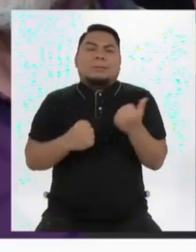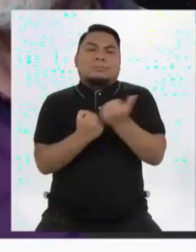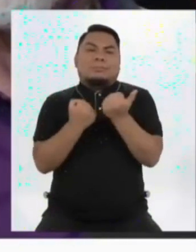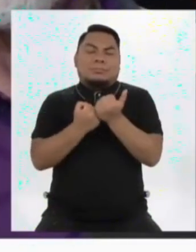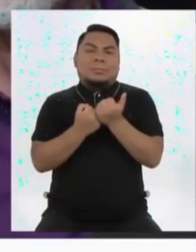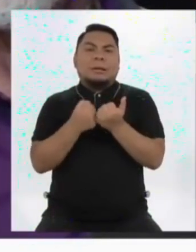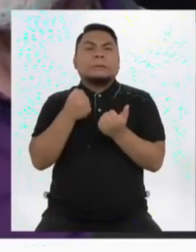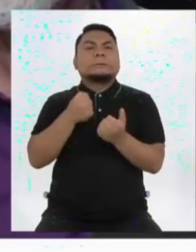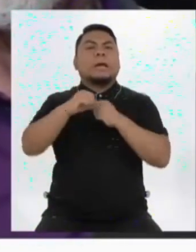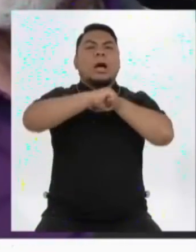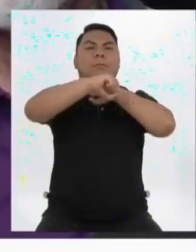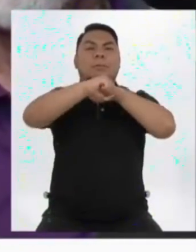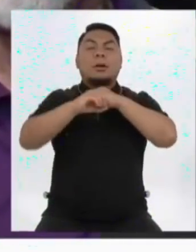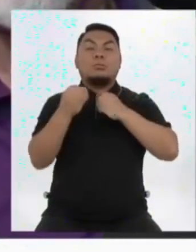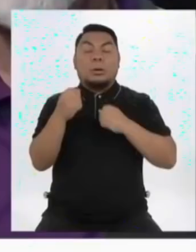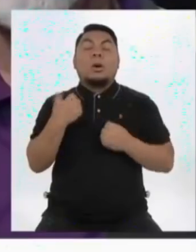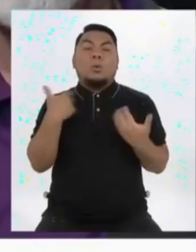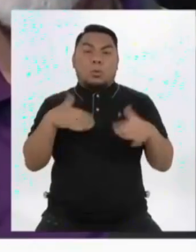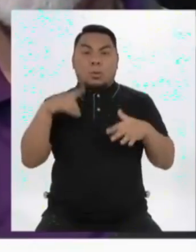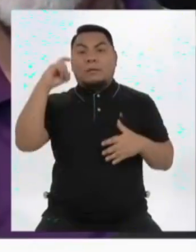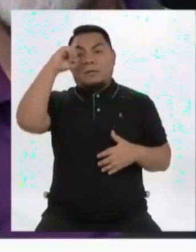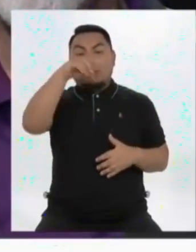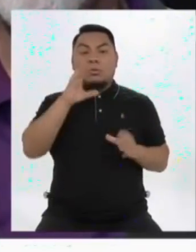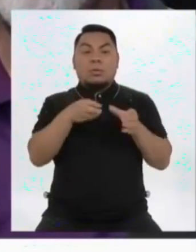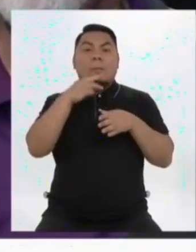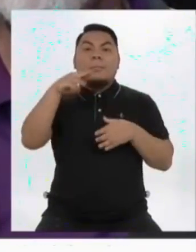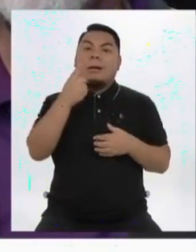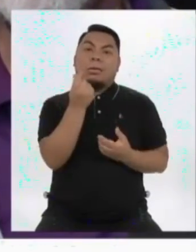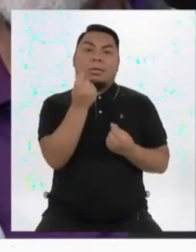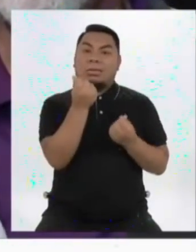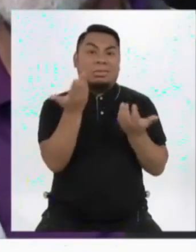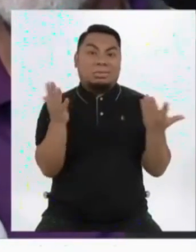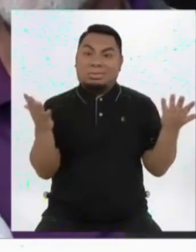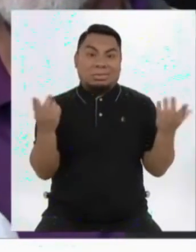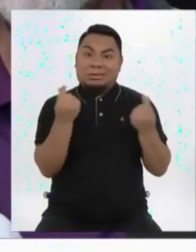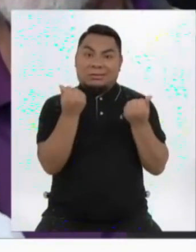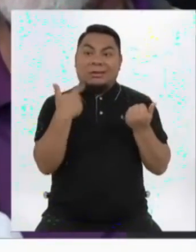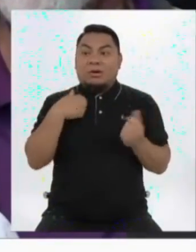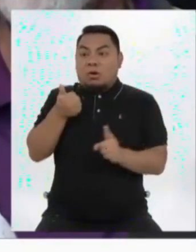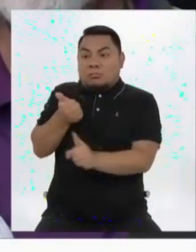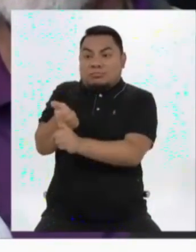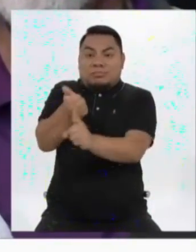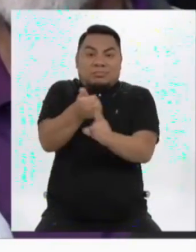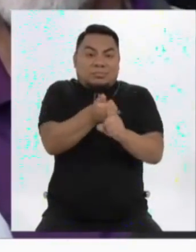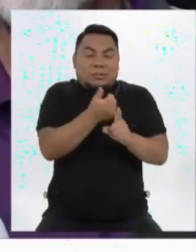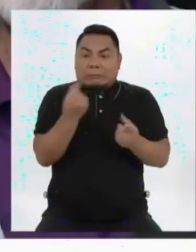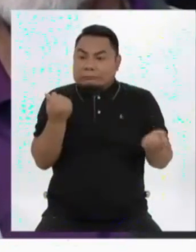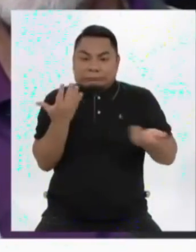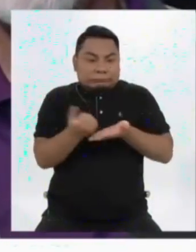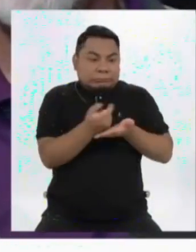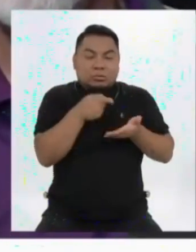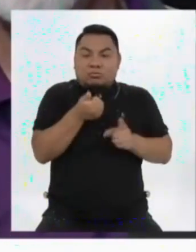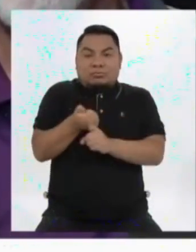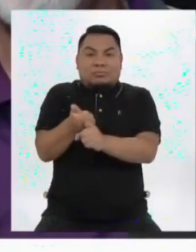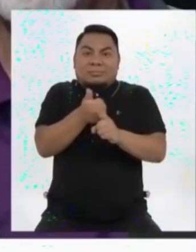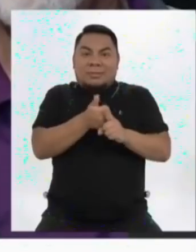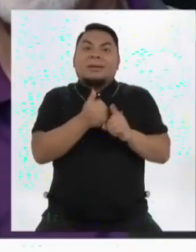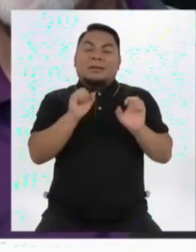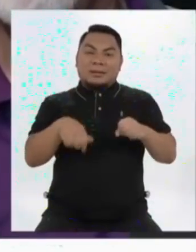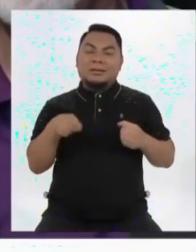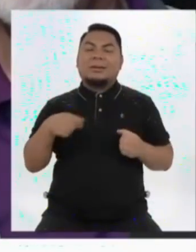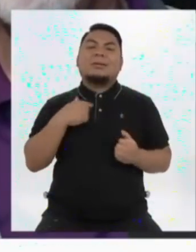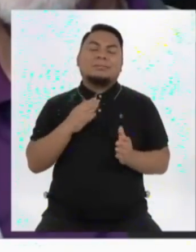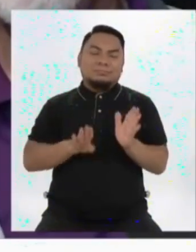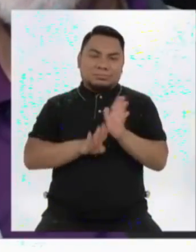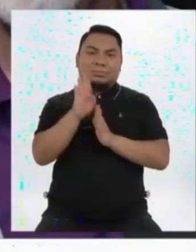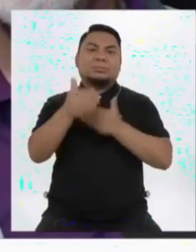que ha sido dura porque el Partido Morado no tiene recursos y solo se ha fajado con su propia organización. Es la única forma en la que nosotros hemos